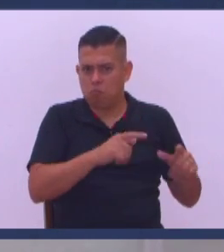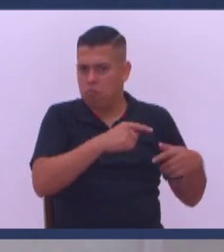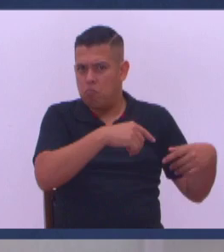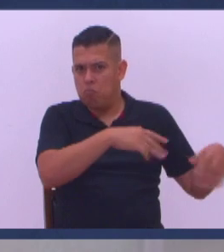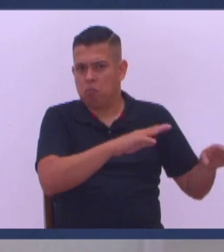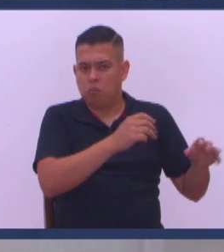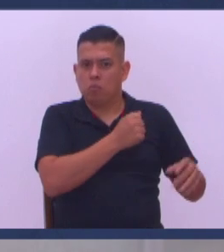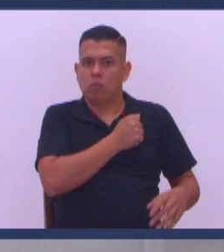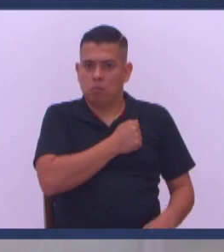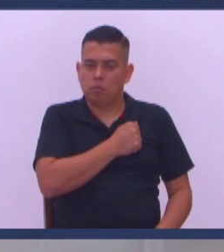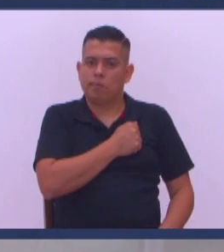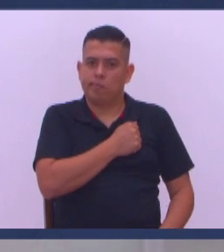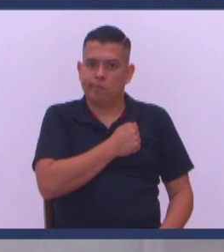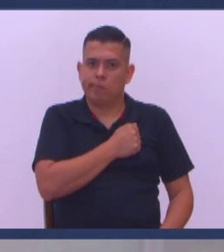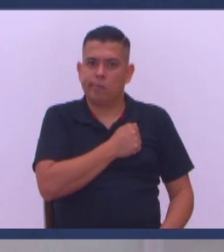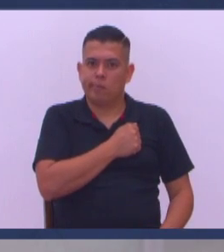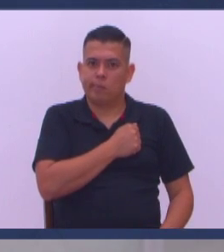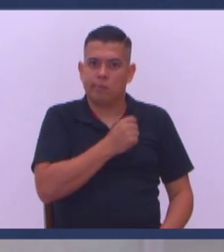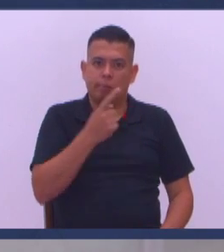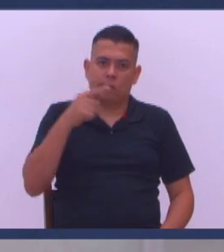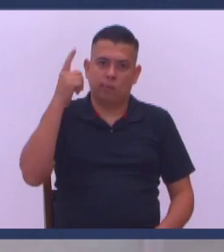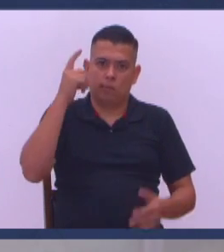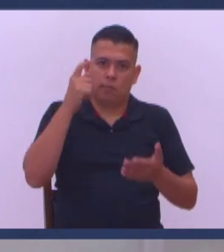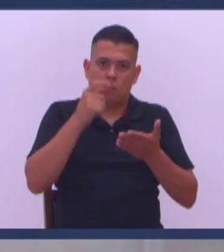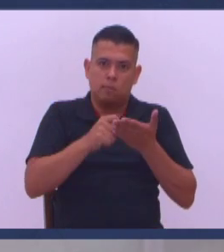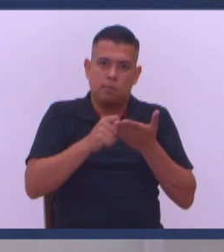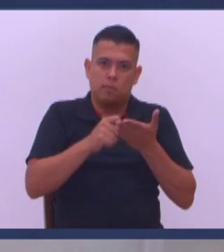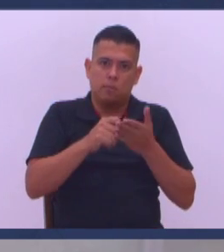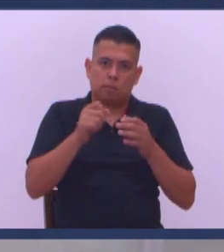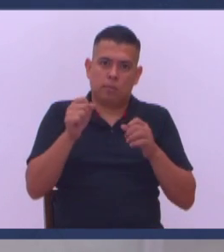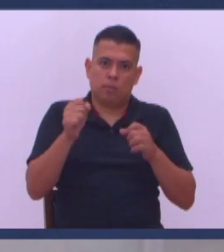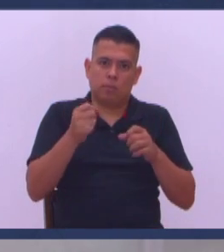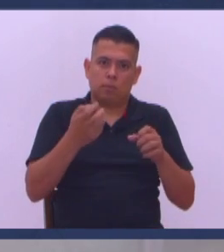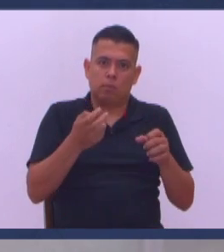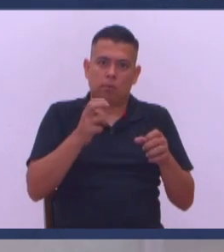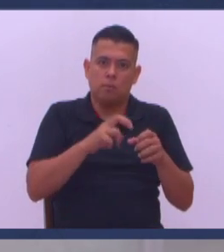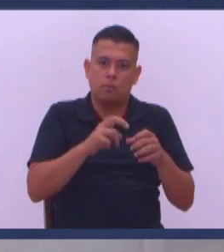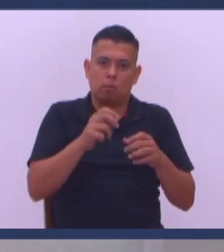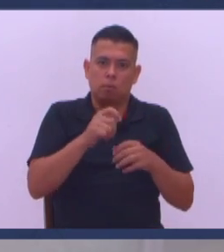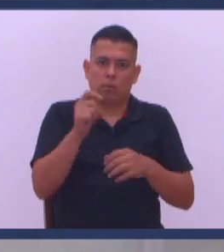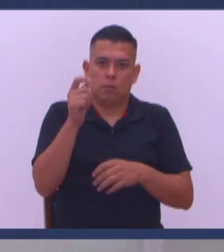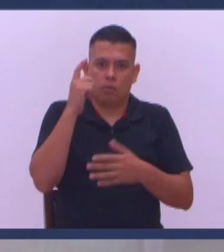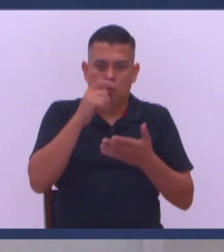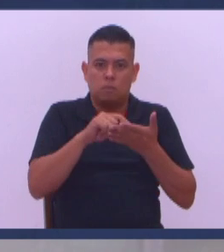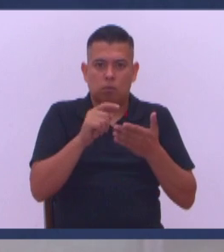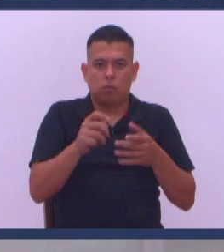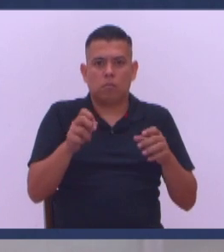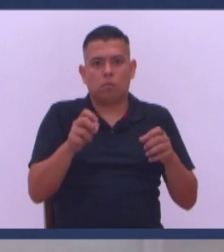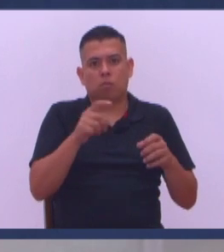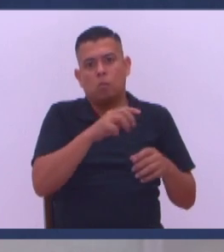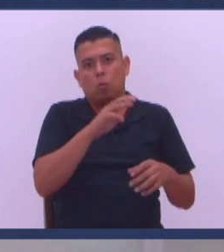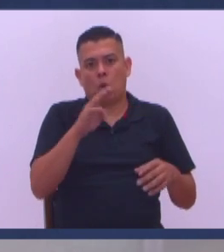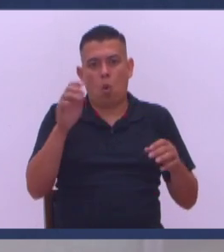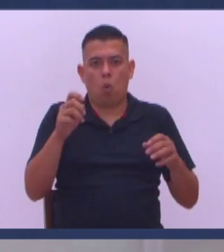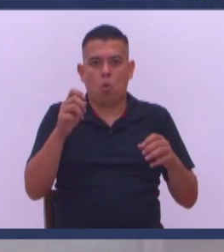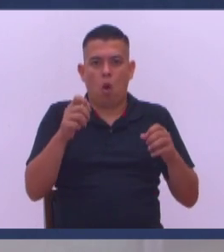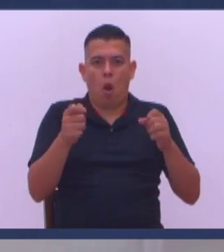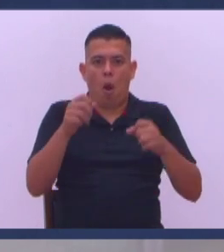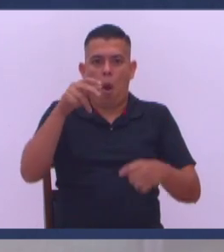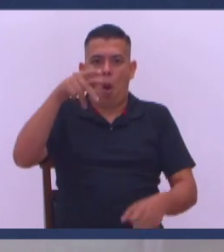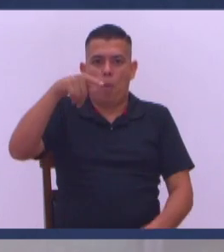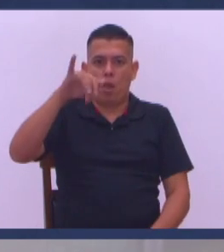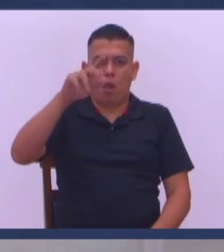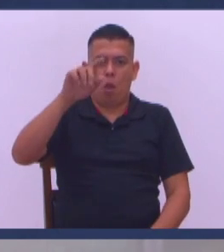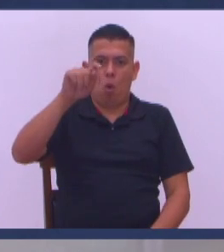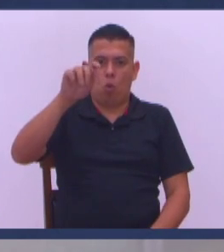despertar Ayer se examinó Para piloto comercial Ya está aprobado Ahí vaya Ahora pregunto ¿Qué he tenido que hacer